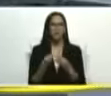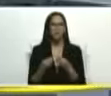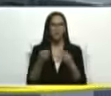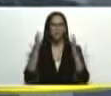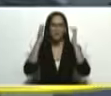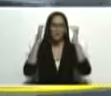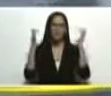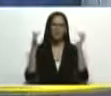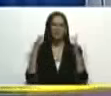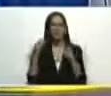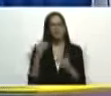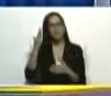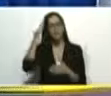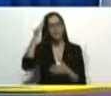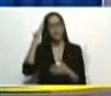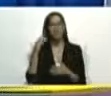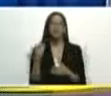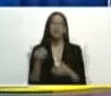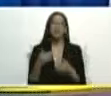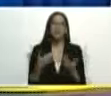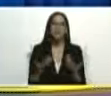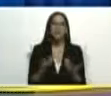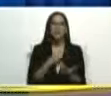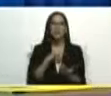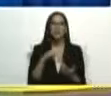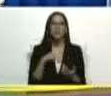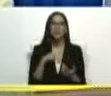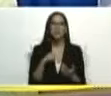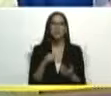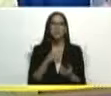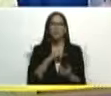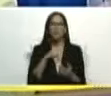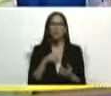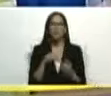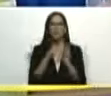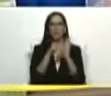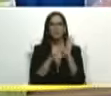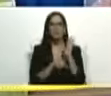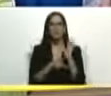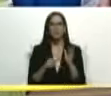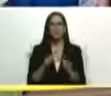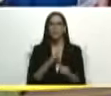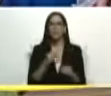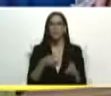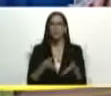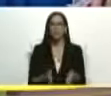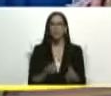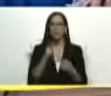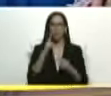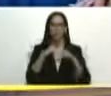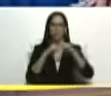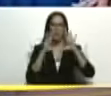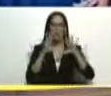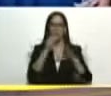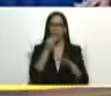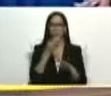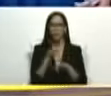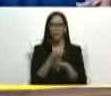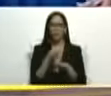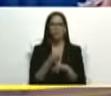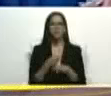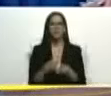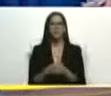inteligente y sabiamente que sería de nosotros de nuestra agenda si no fuera nacido el 1x10 el buen gobierno que nos junta en el